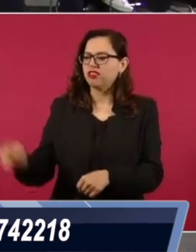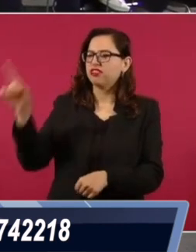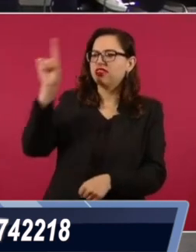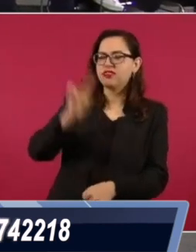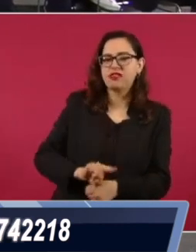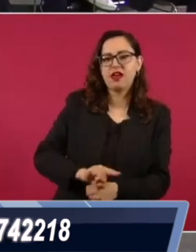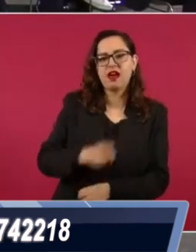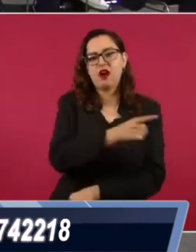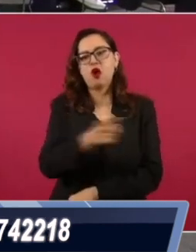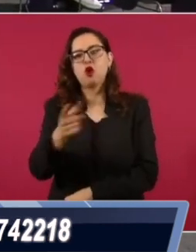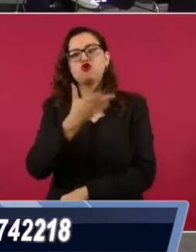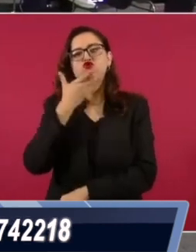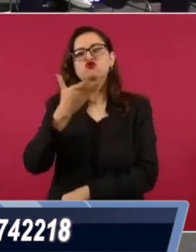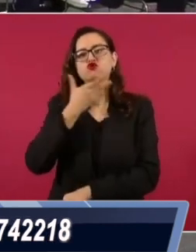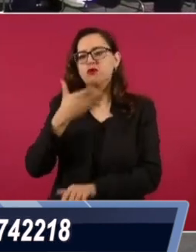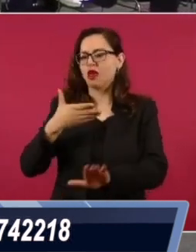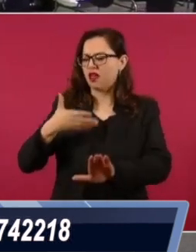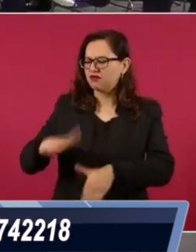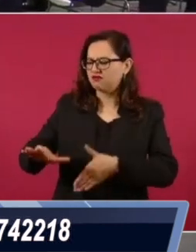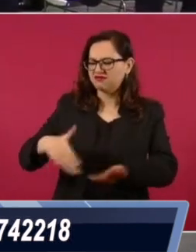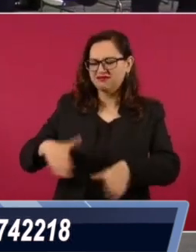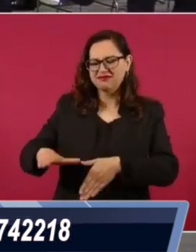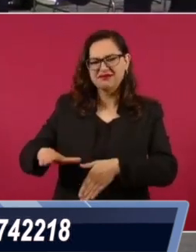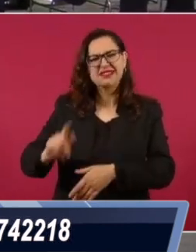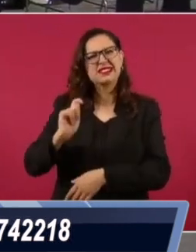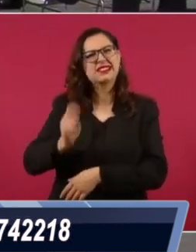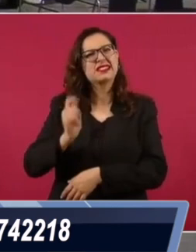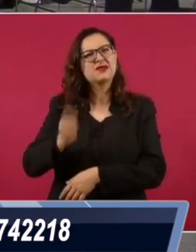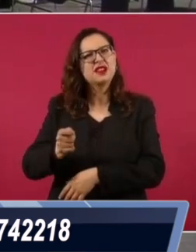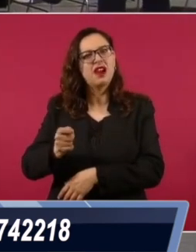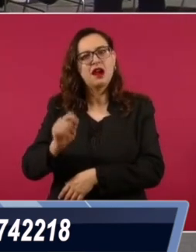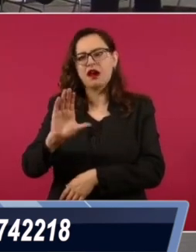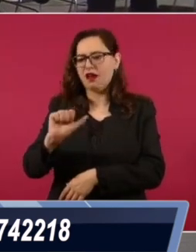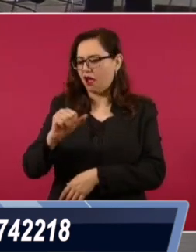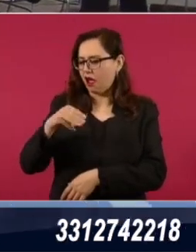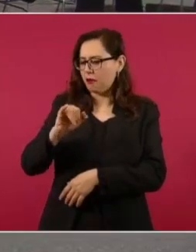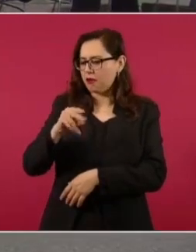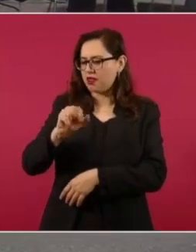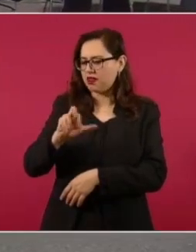las carreteras en México, caminos rurales,